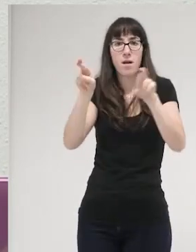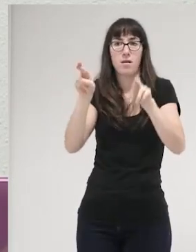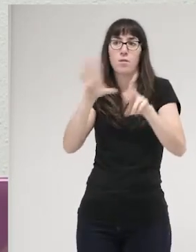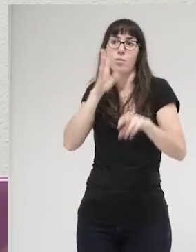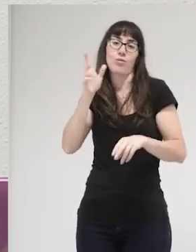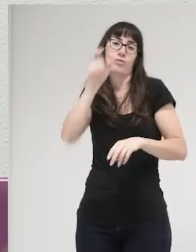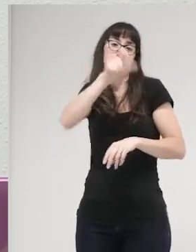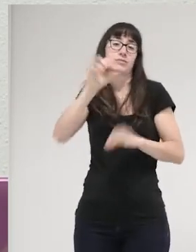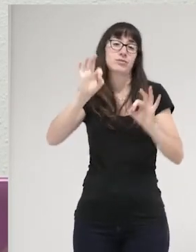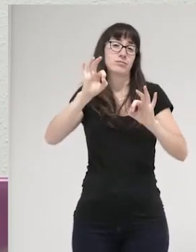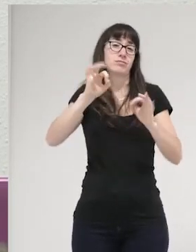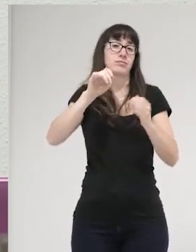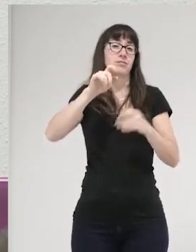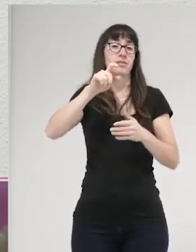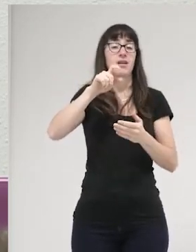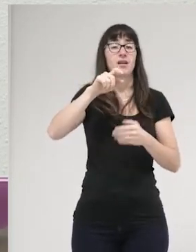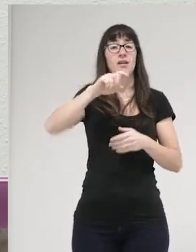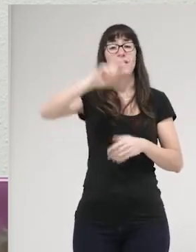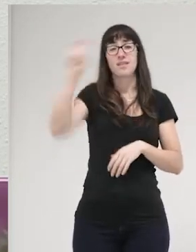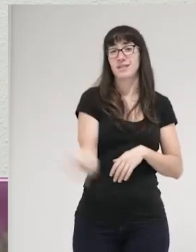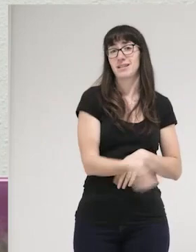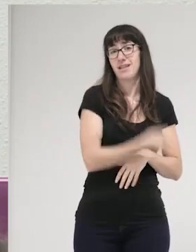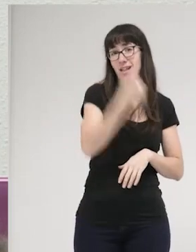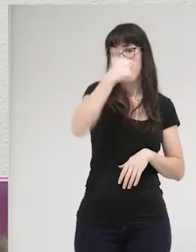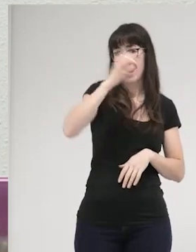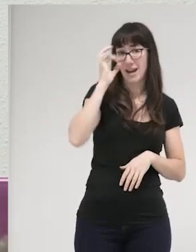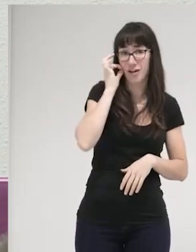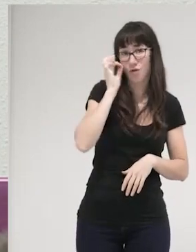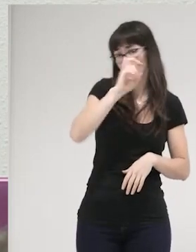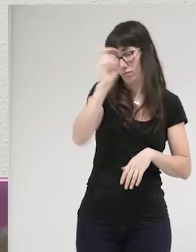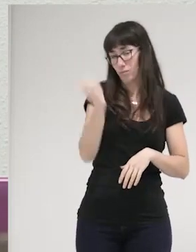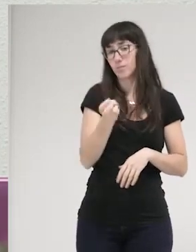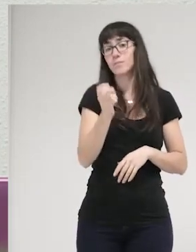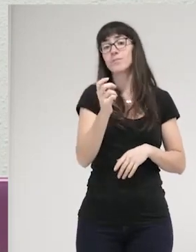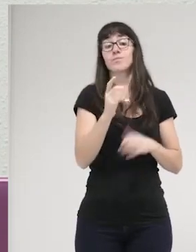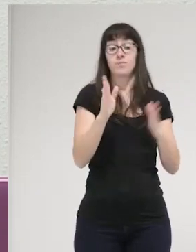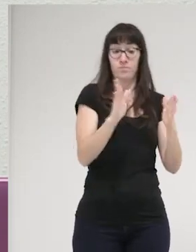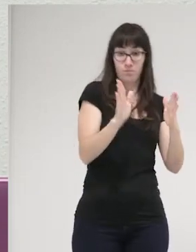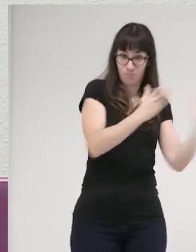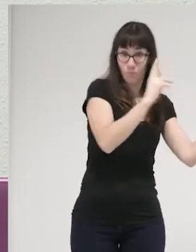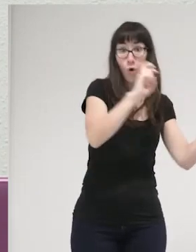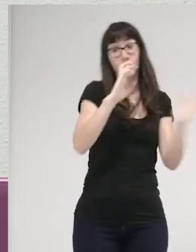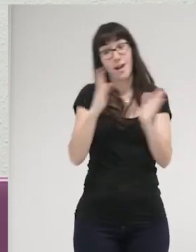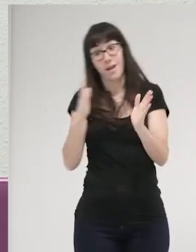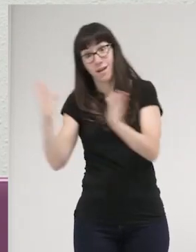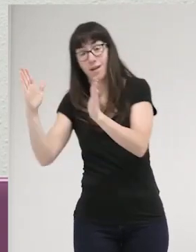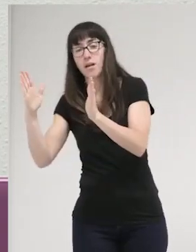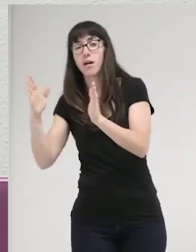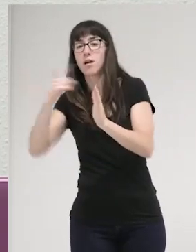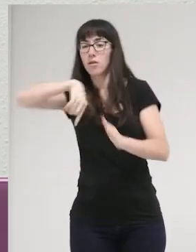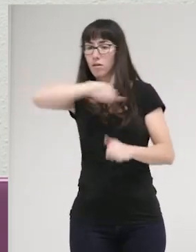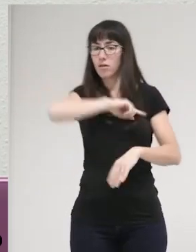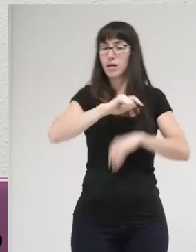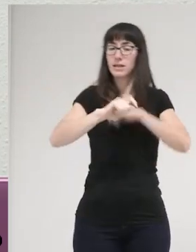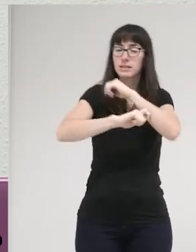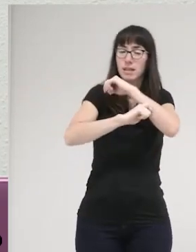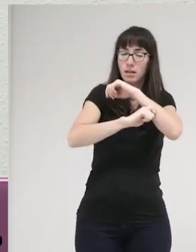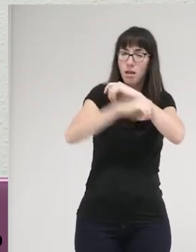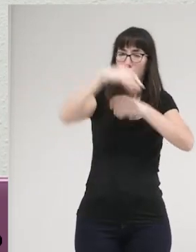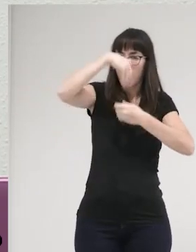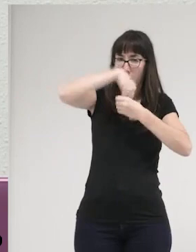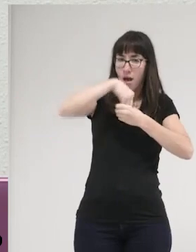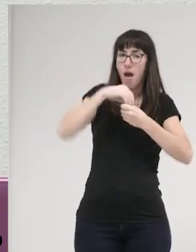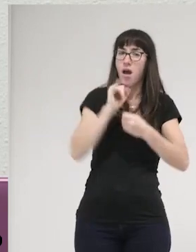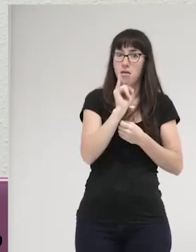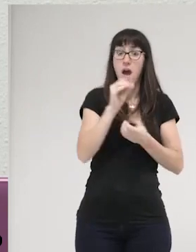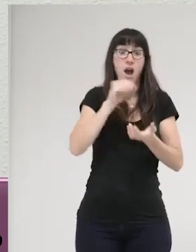y de género, que eso sería una de las líneas, y otra de las líneas sería qué estrategias podemos estar llevando a cabo, muchas veces